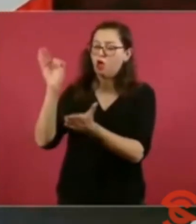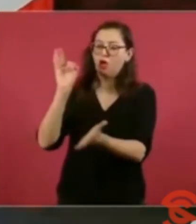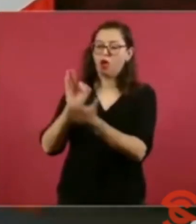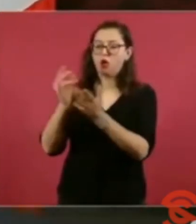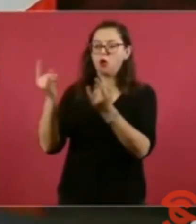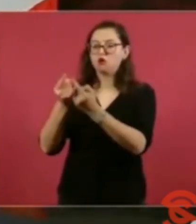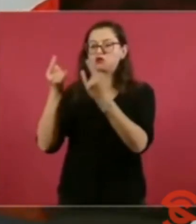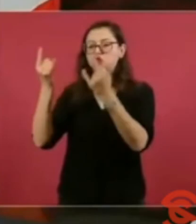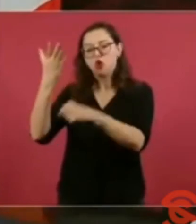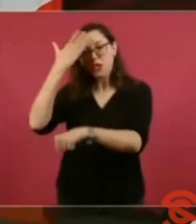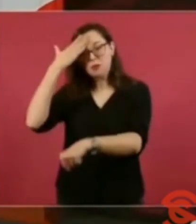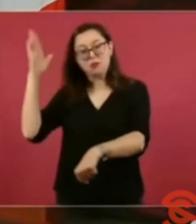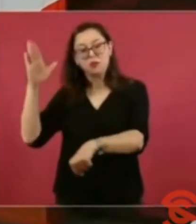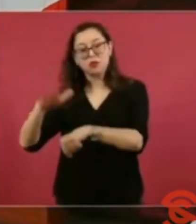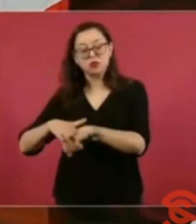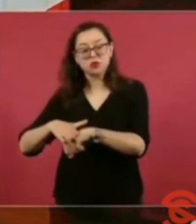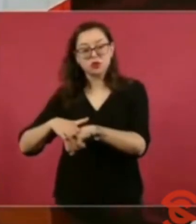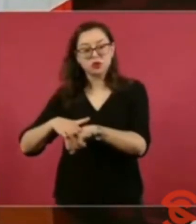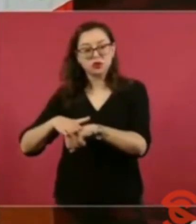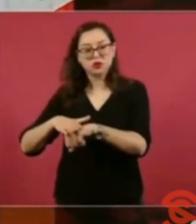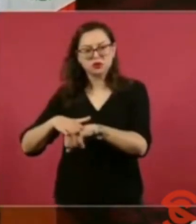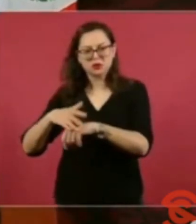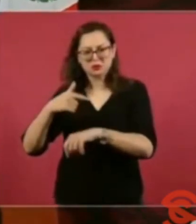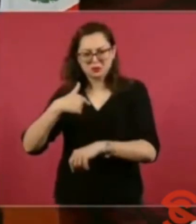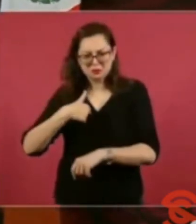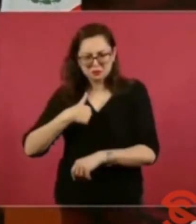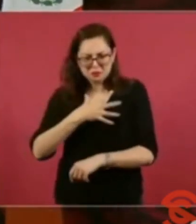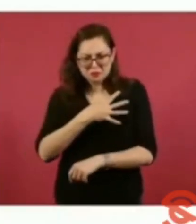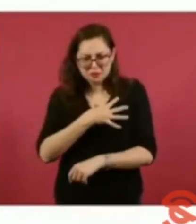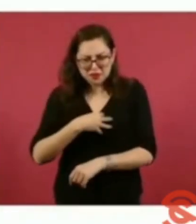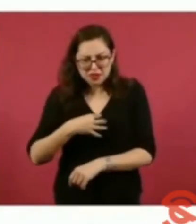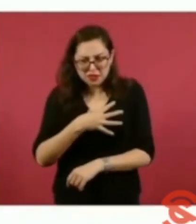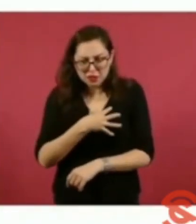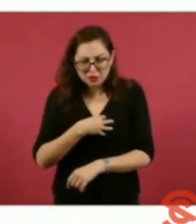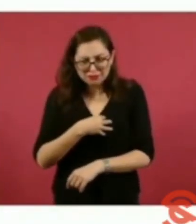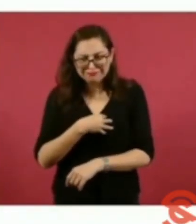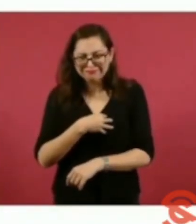Esto es, mi hijo no tiene, cuenta,